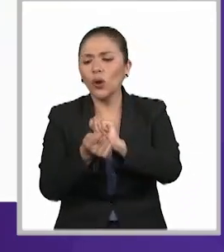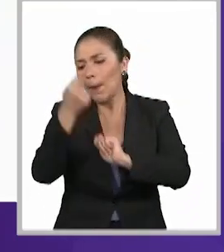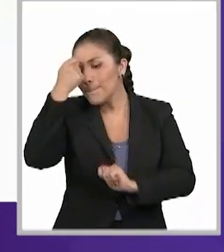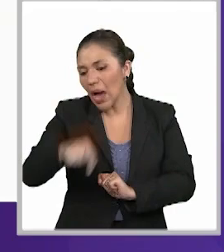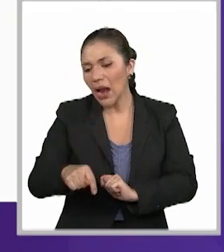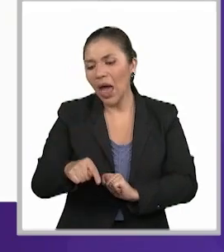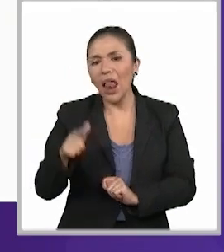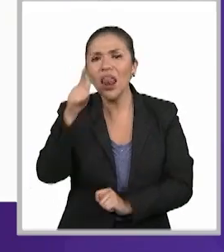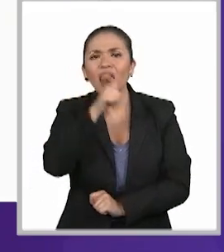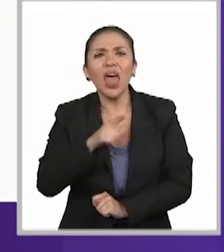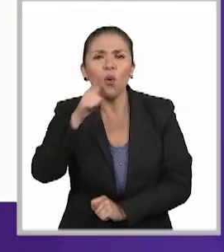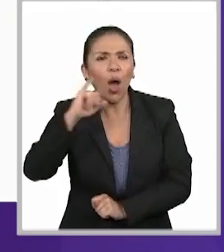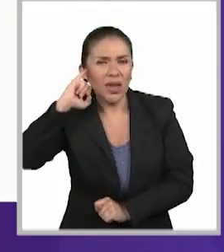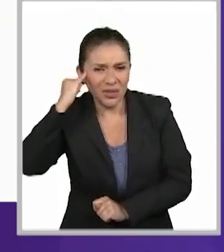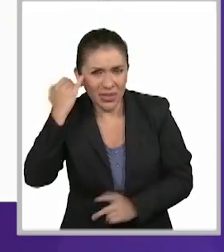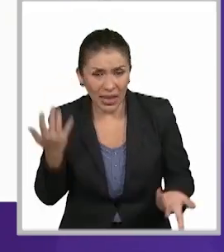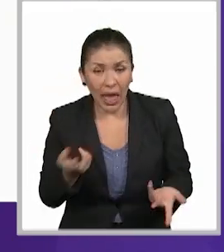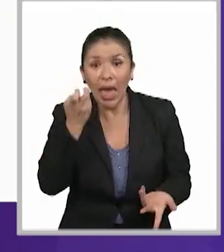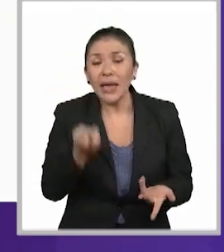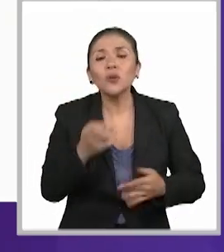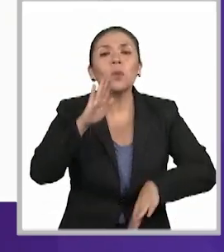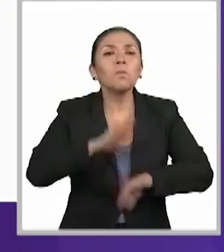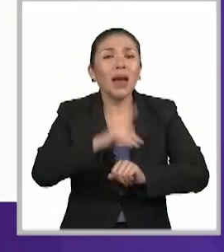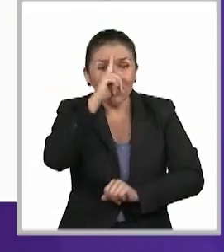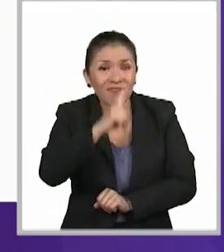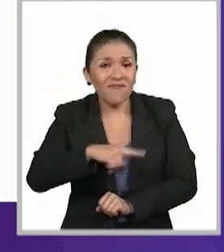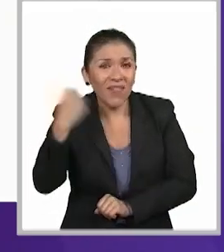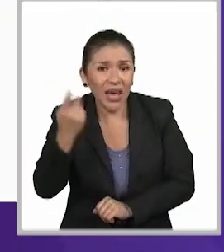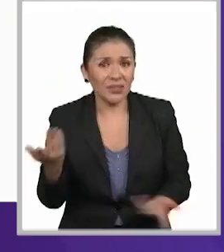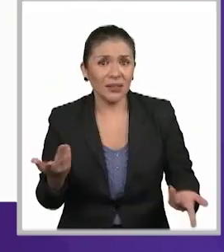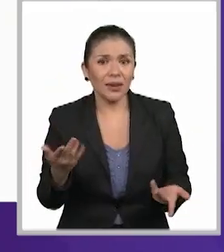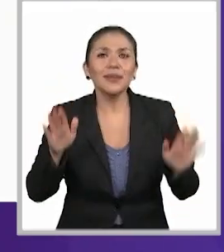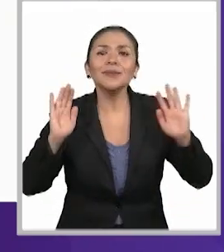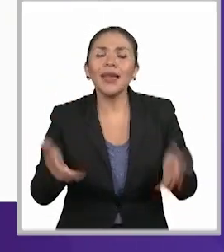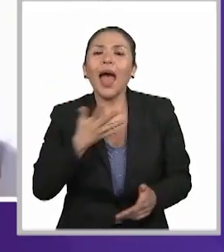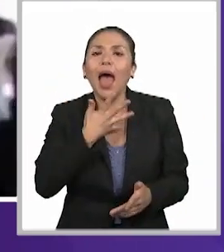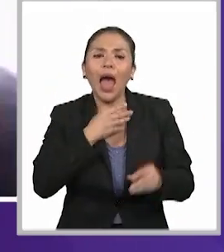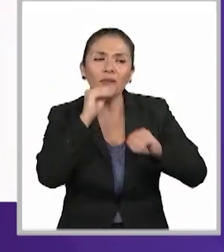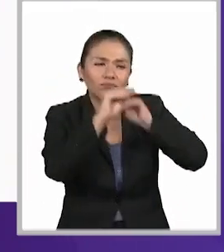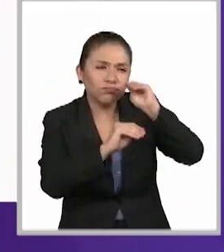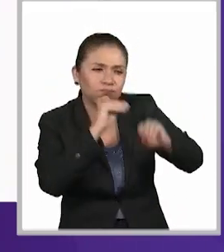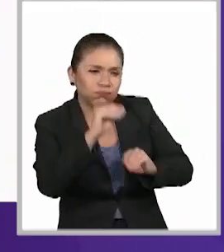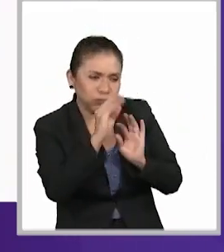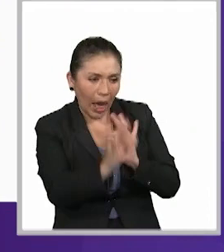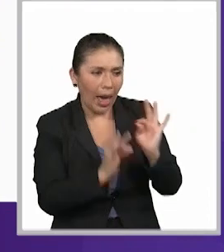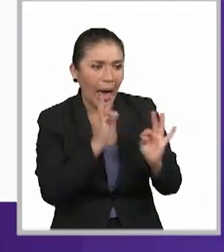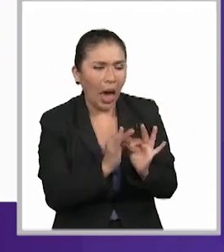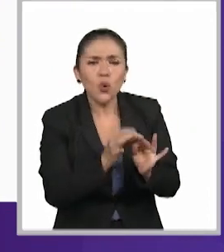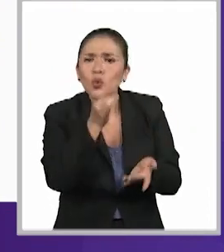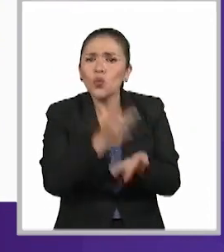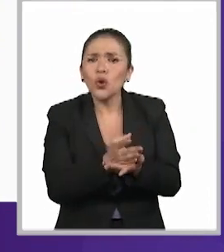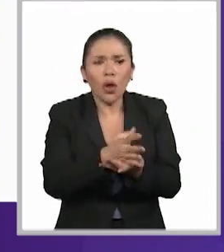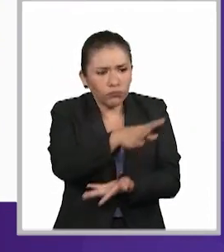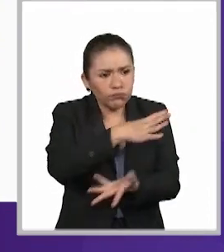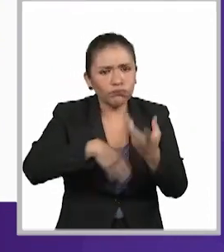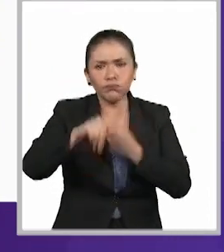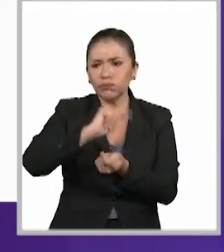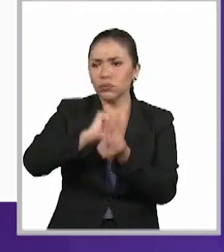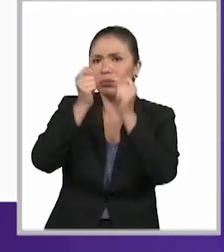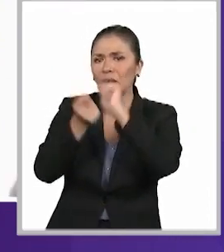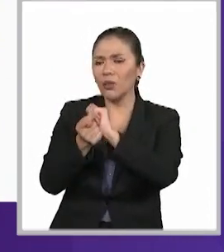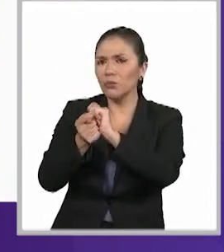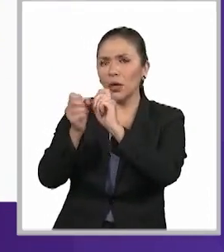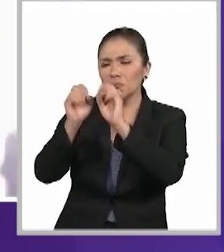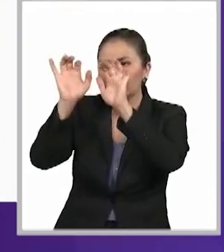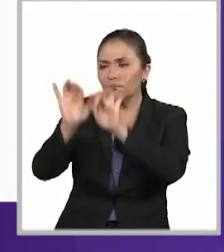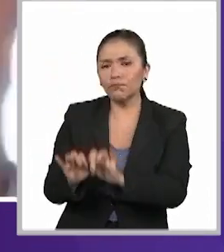una traducción a alguna lengua indígena, es mucho más fácil, ¿no? Como que ya tenemos ahí los elementos y ahí sí simplemente es una